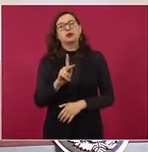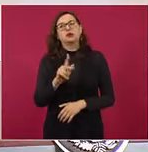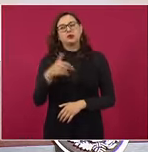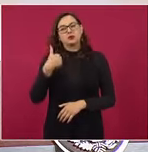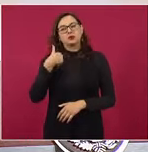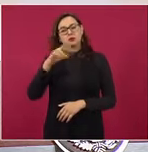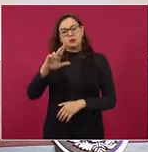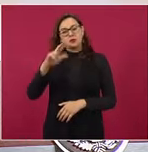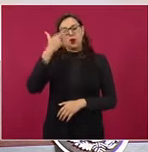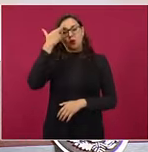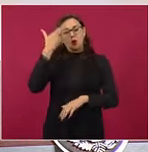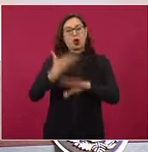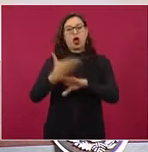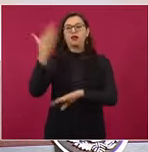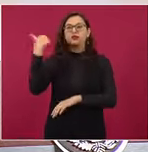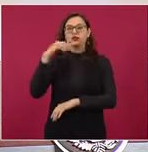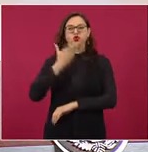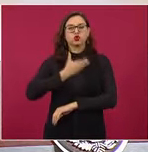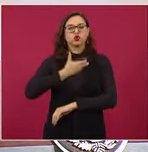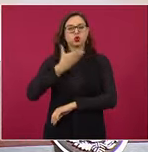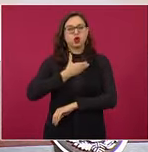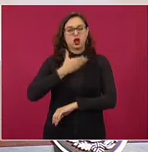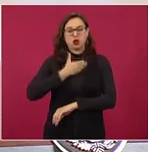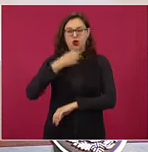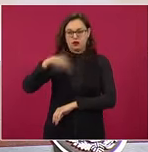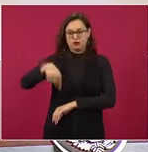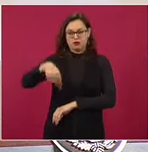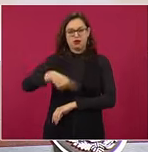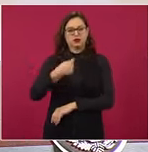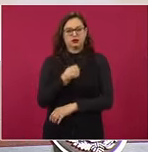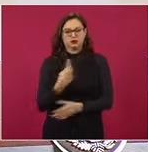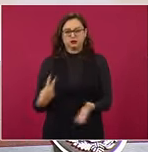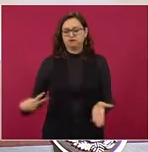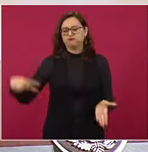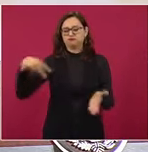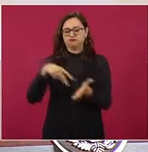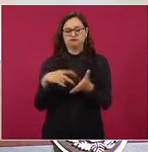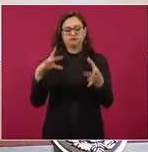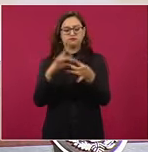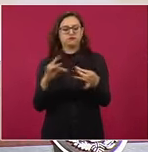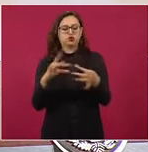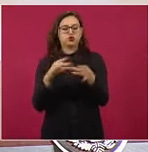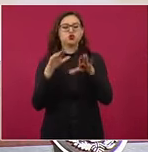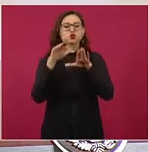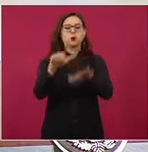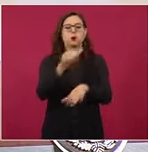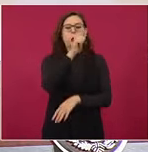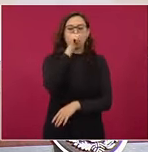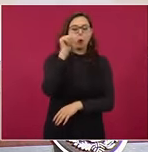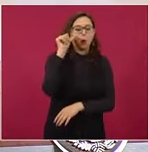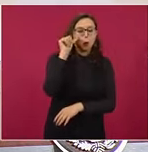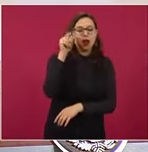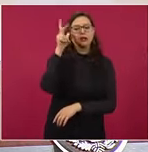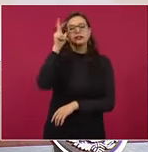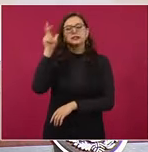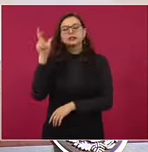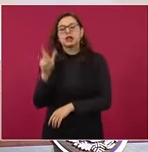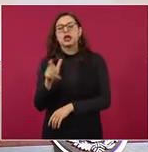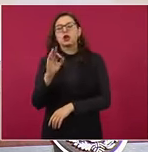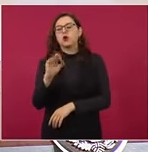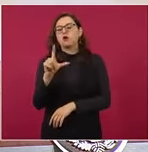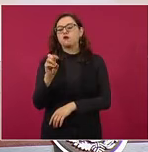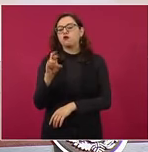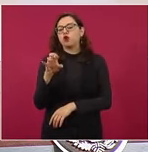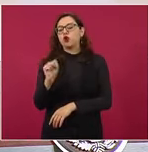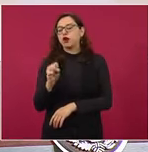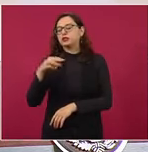pronuncié en el Zócalo hablando de Juárez y de Hidalgo y de los Flores Magón, de cuando